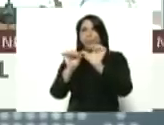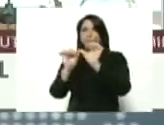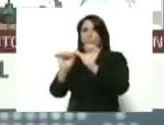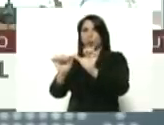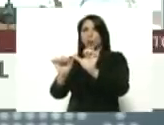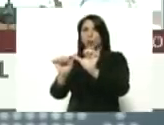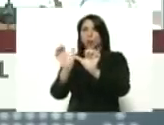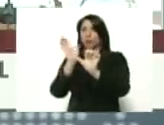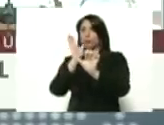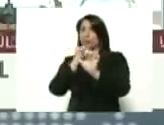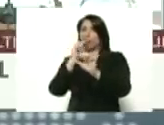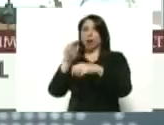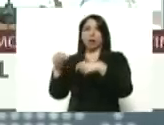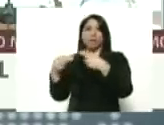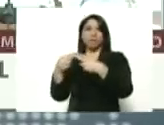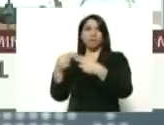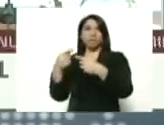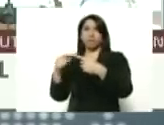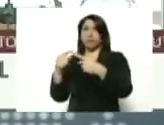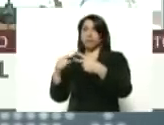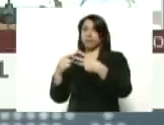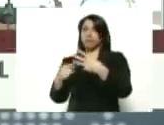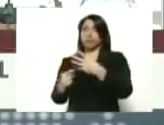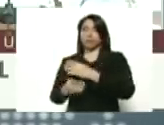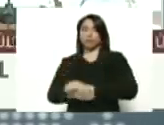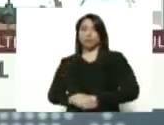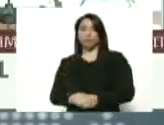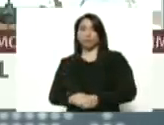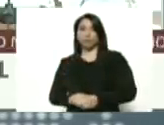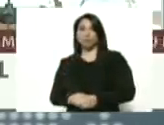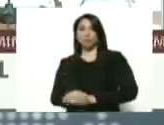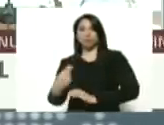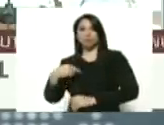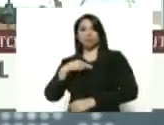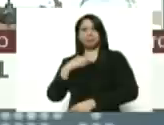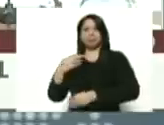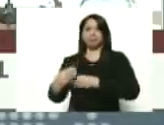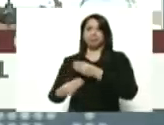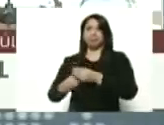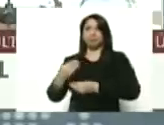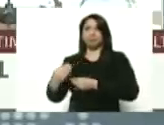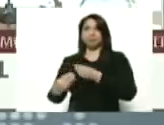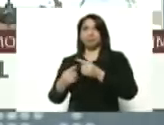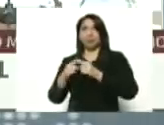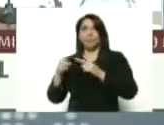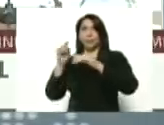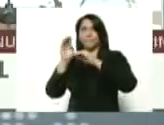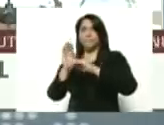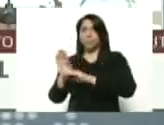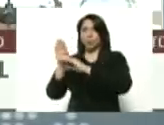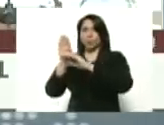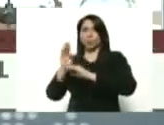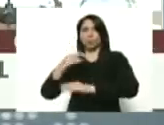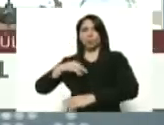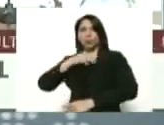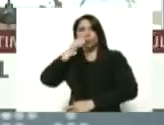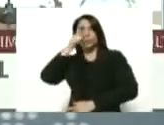no ha habido cosas que no hayamos hecho para proteger a nuestro pueblo